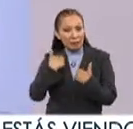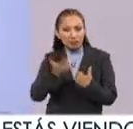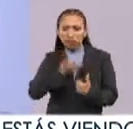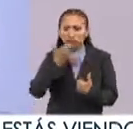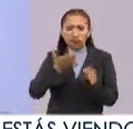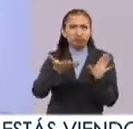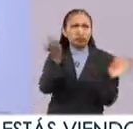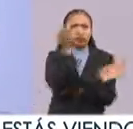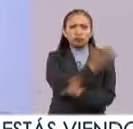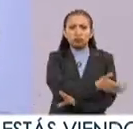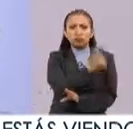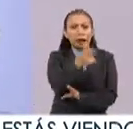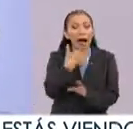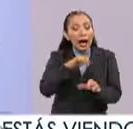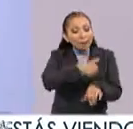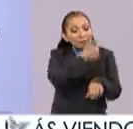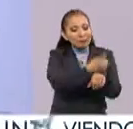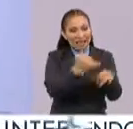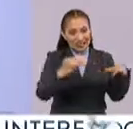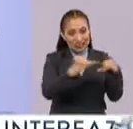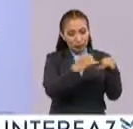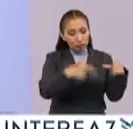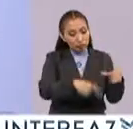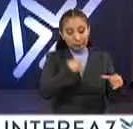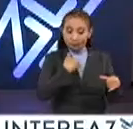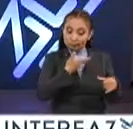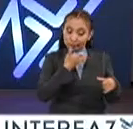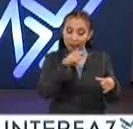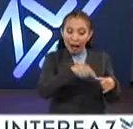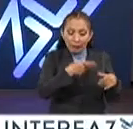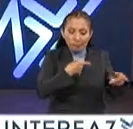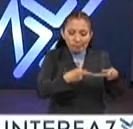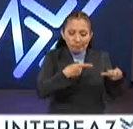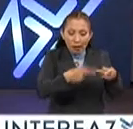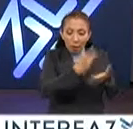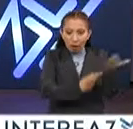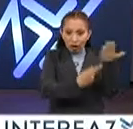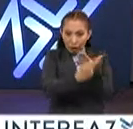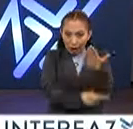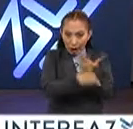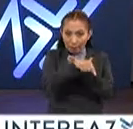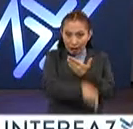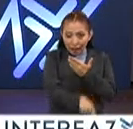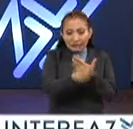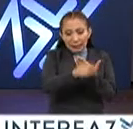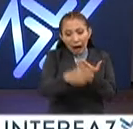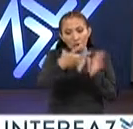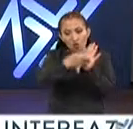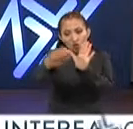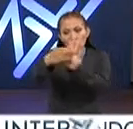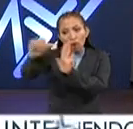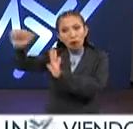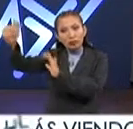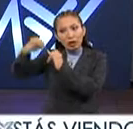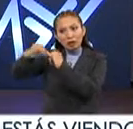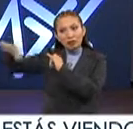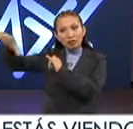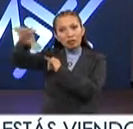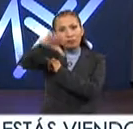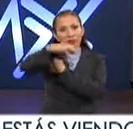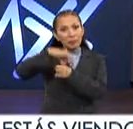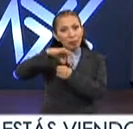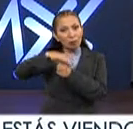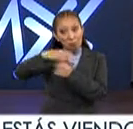tradición desde la creación del instituto donde hemos desarrollado programas que se han replicado en otras instituciones